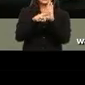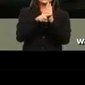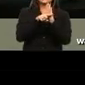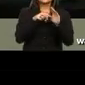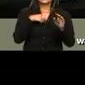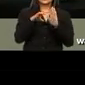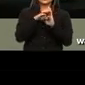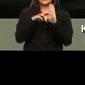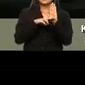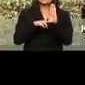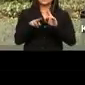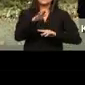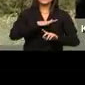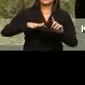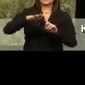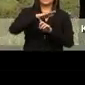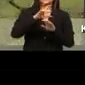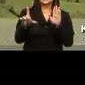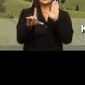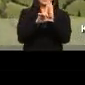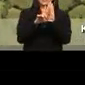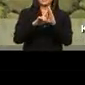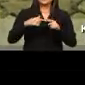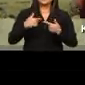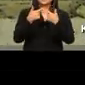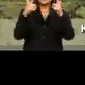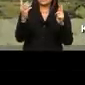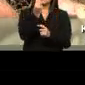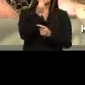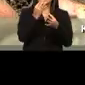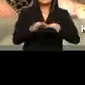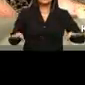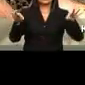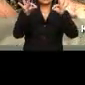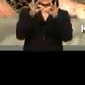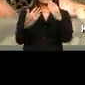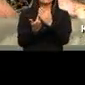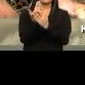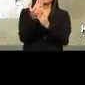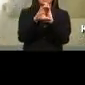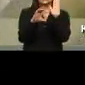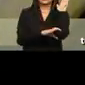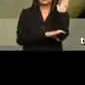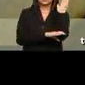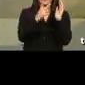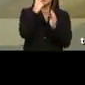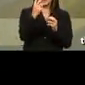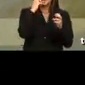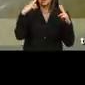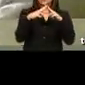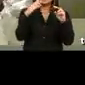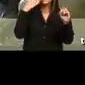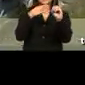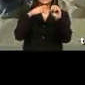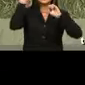carácter ambiental. La Ley de Soberanía Alimentaria es una de las más importantes innovaciones de la Constitución, pues reconoce como